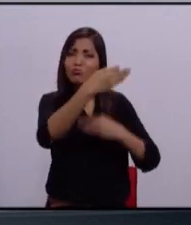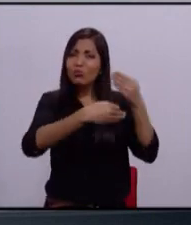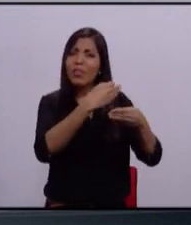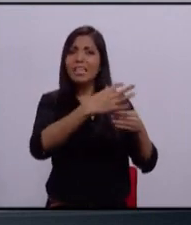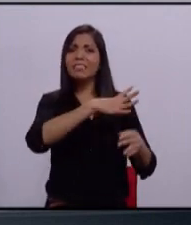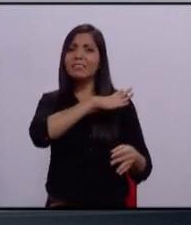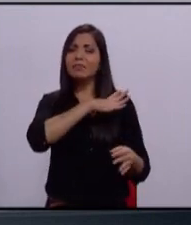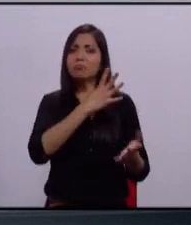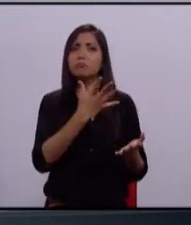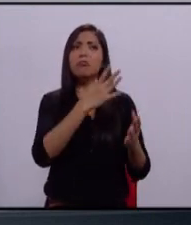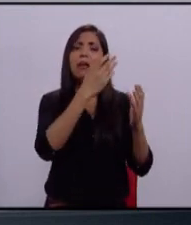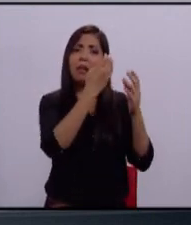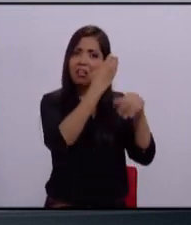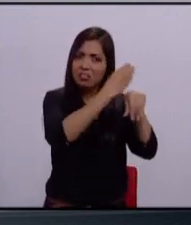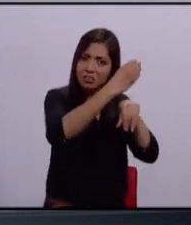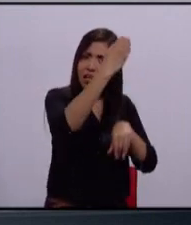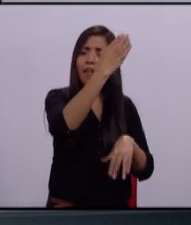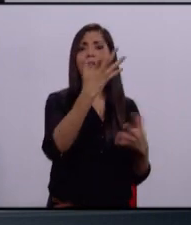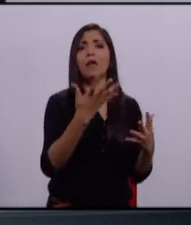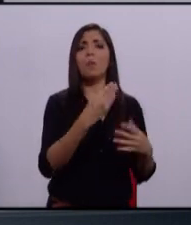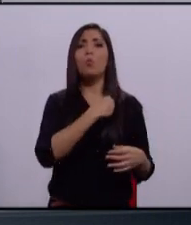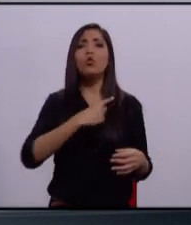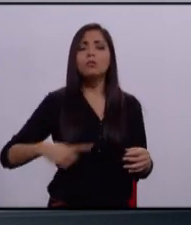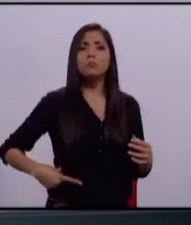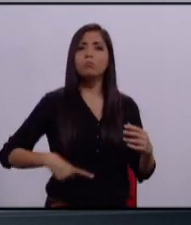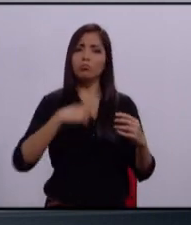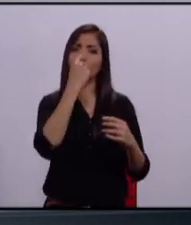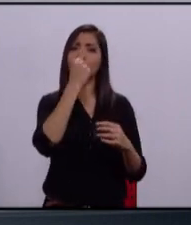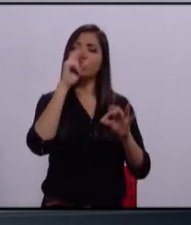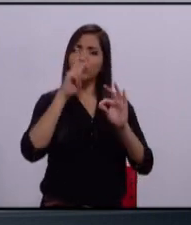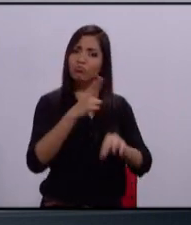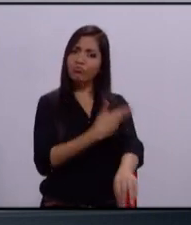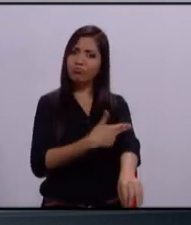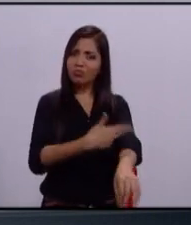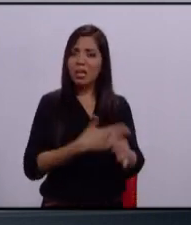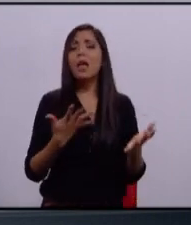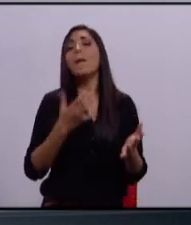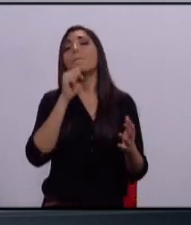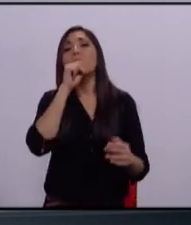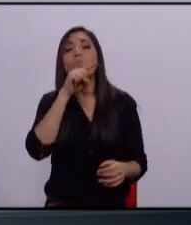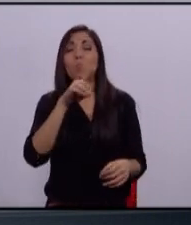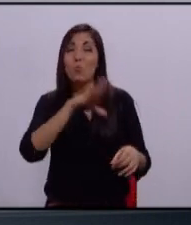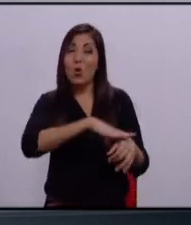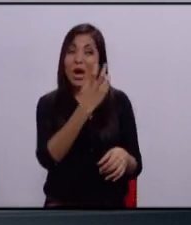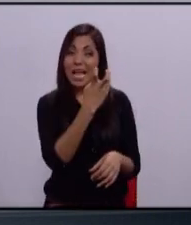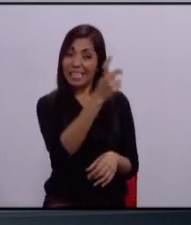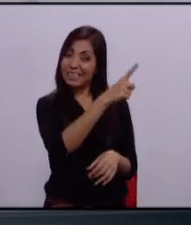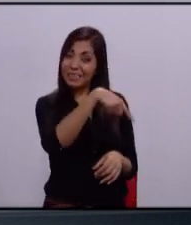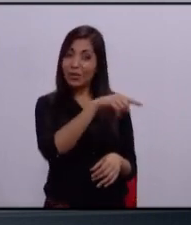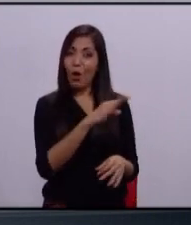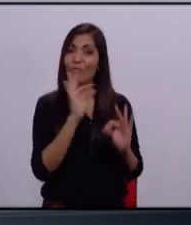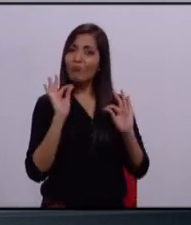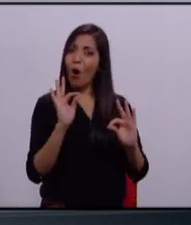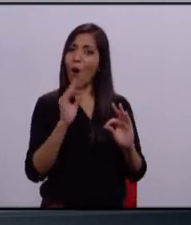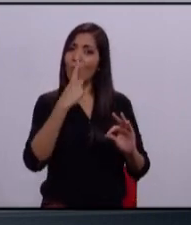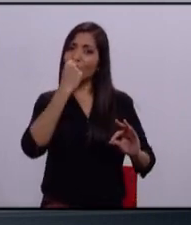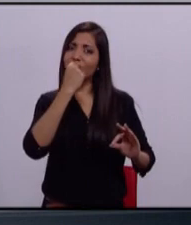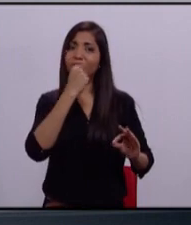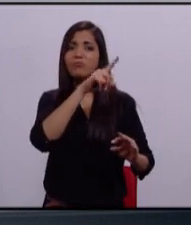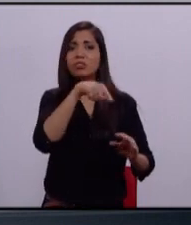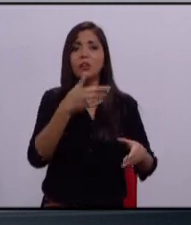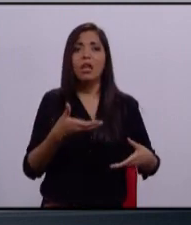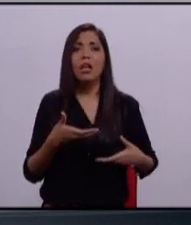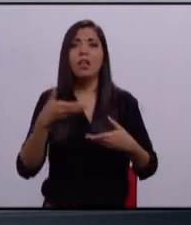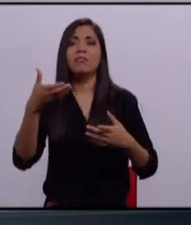tanto a nivel estatal como a nivel municipal. Sin embargo, estos buenos policías hoy no están saliendo a la